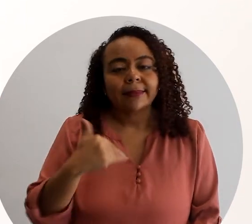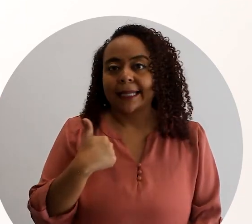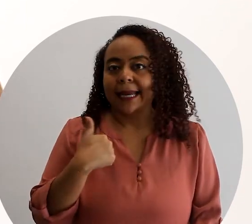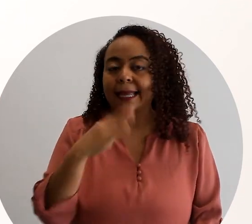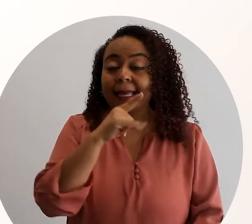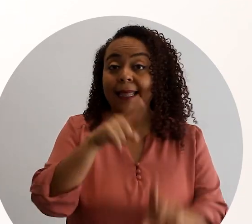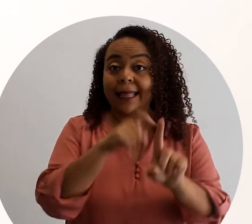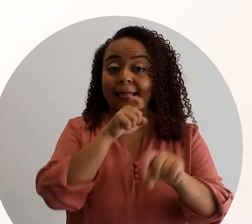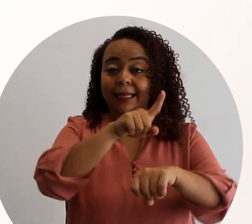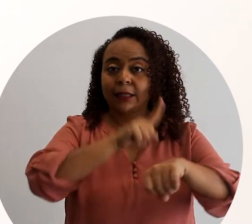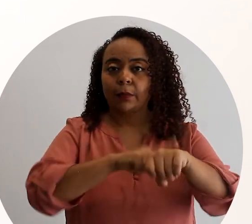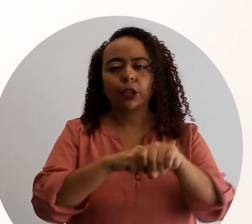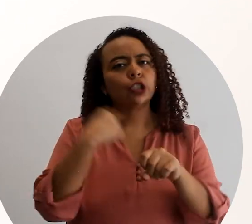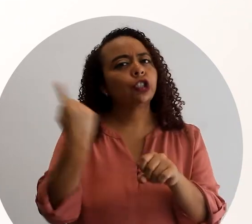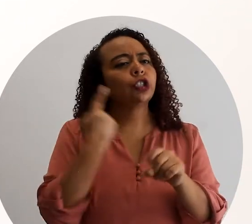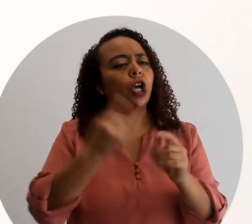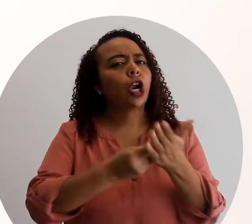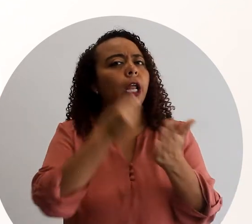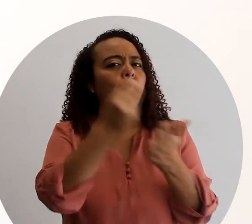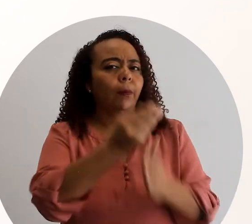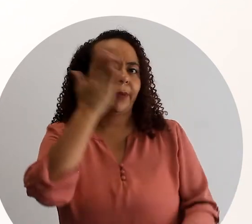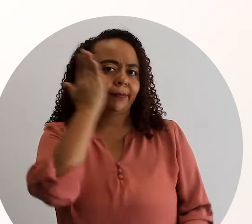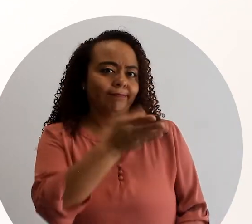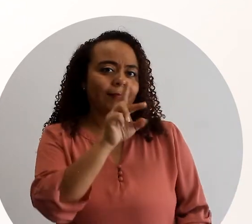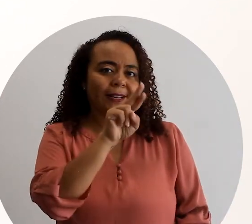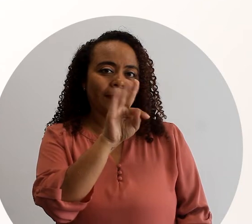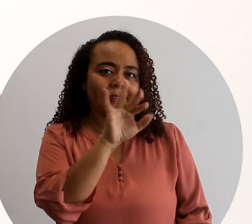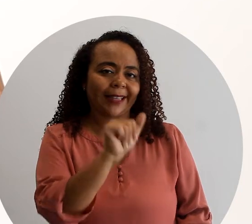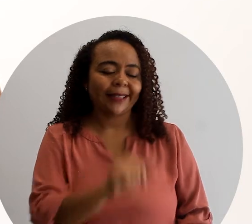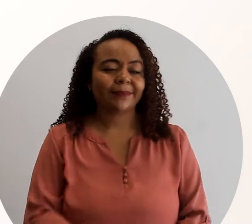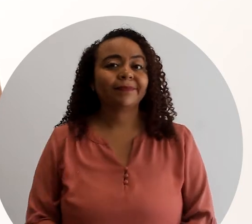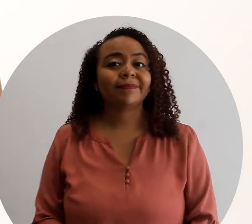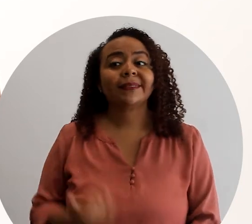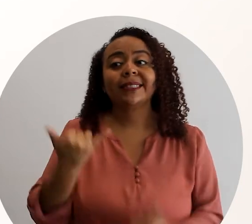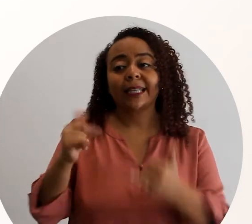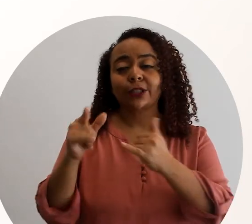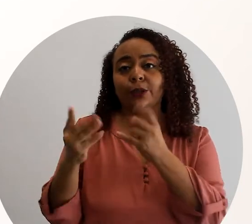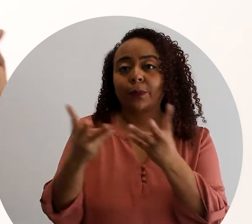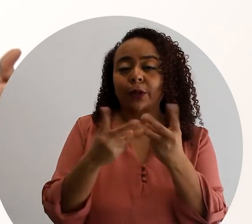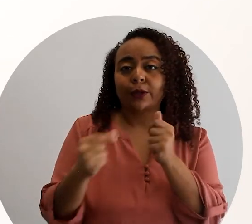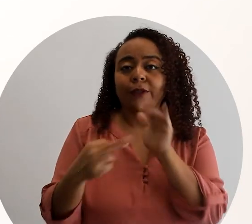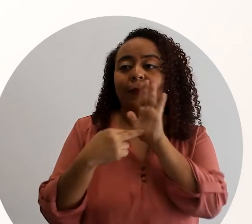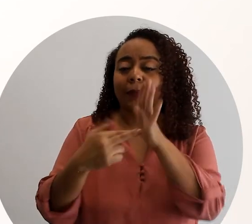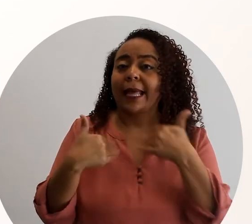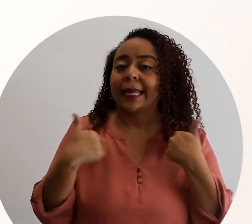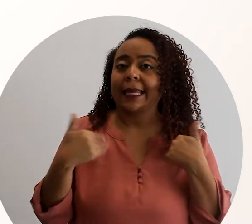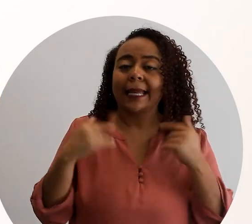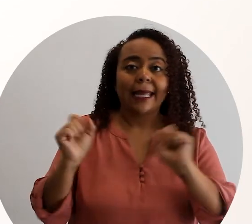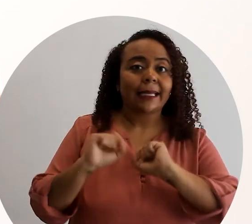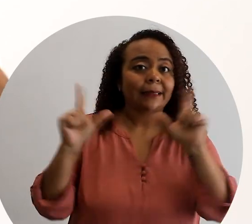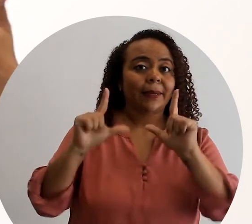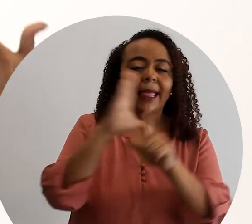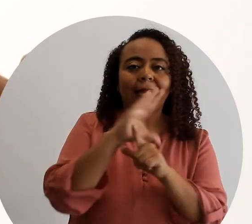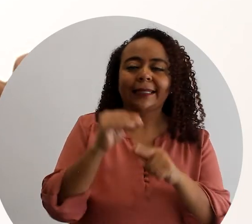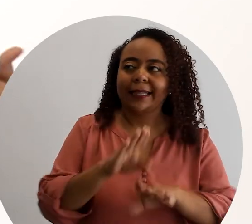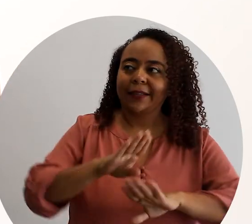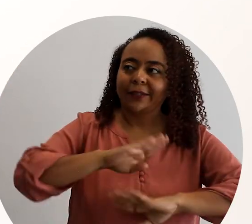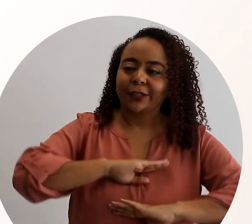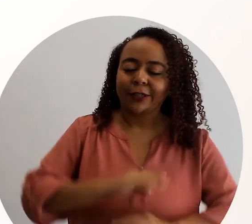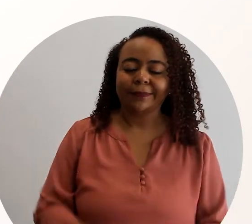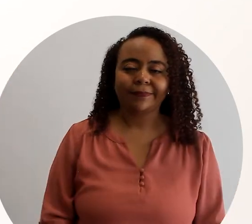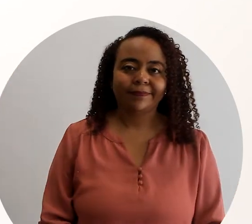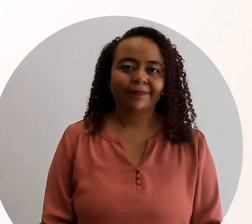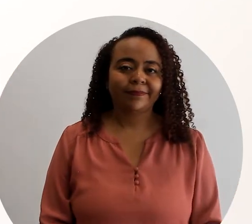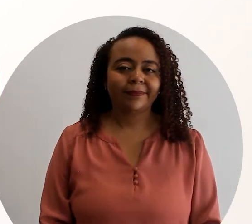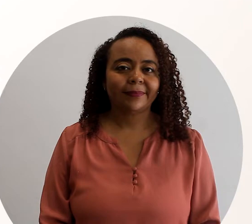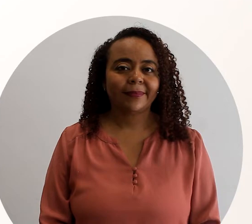olor que provenía de las velas y desde entonces sólo le compra a Doña Arbita, ya que sus productos le brindaron una alegría inesperada